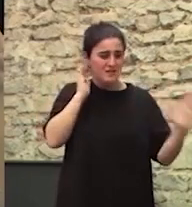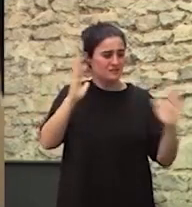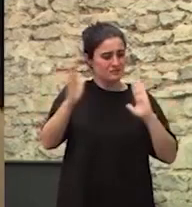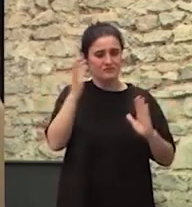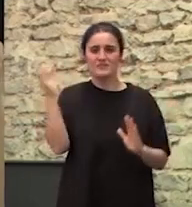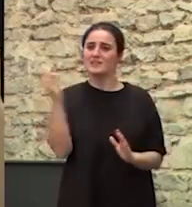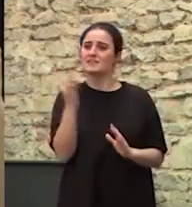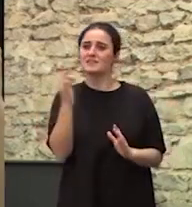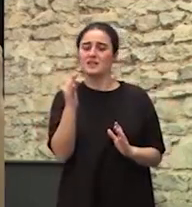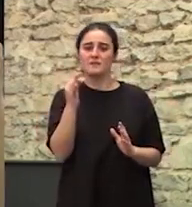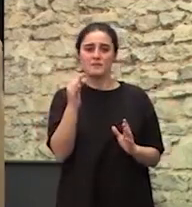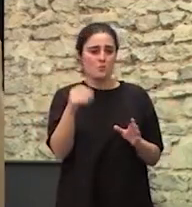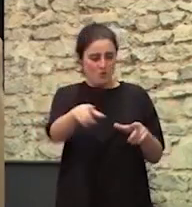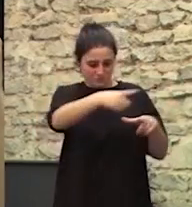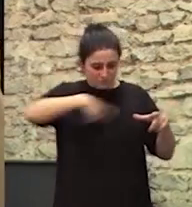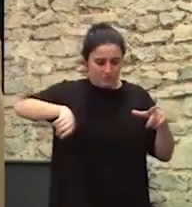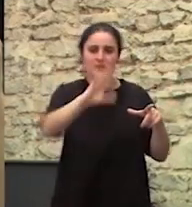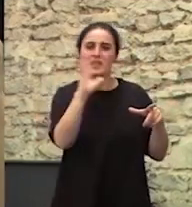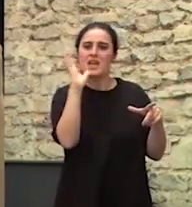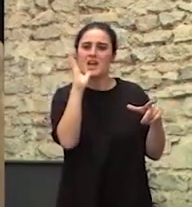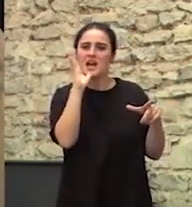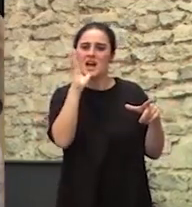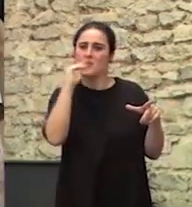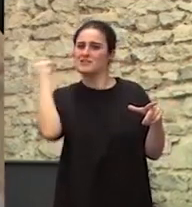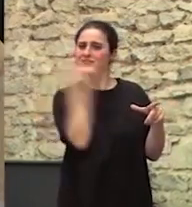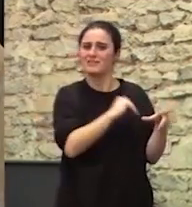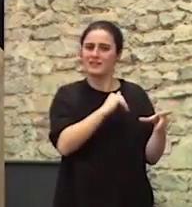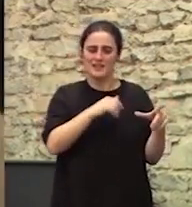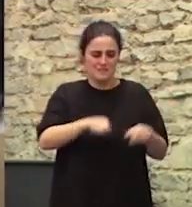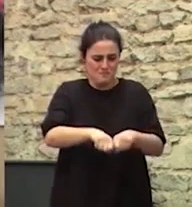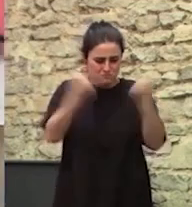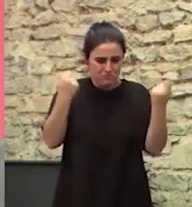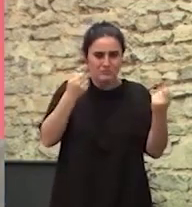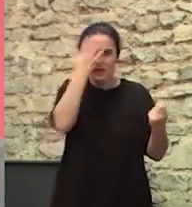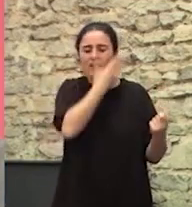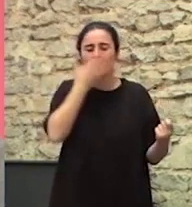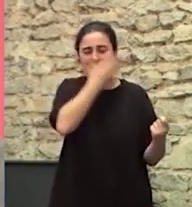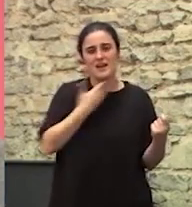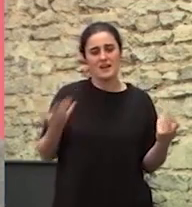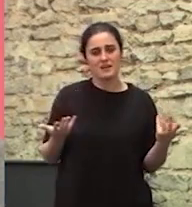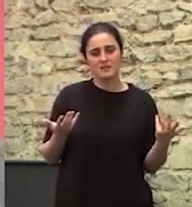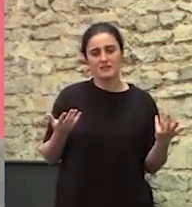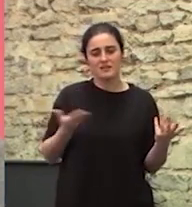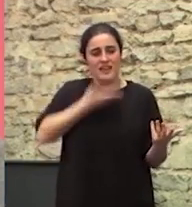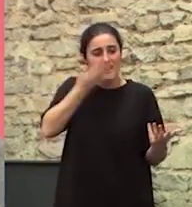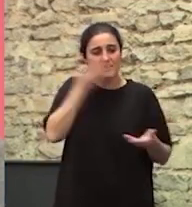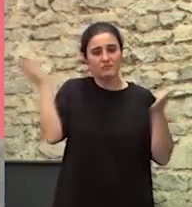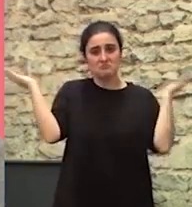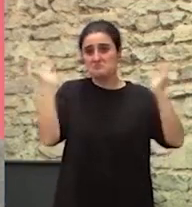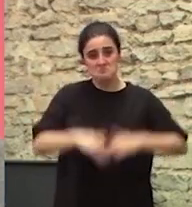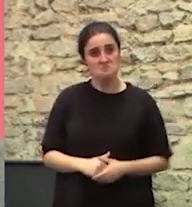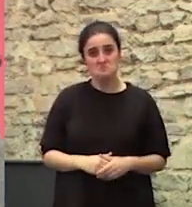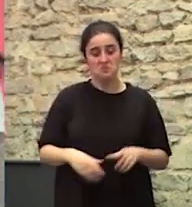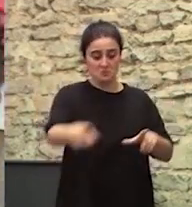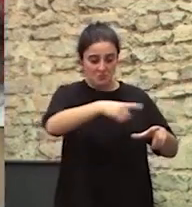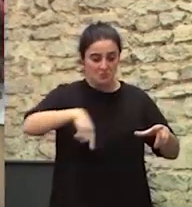barreños del agua Que se congela para que se puedan lavar la cara No hay calefacción No hay